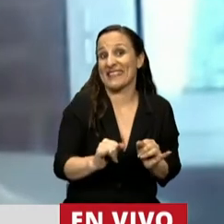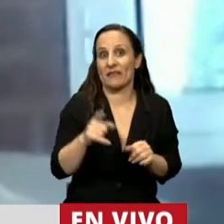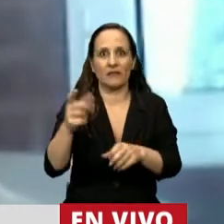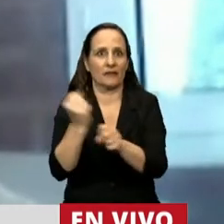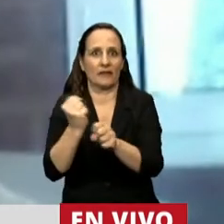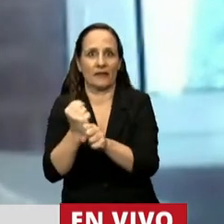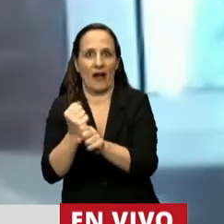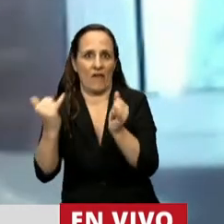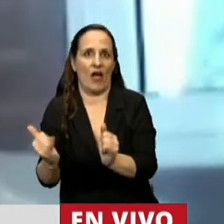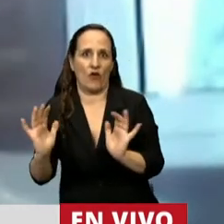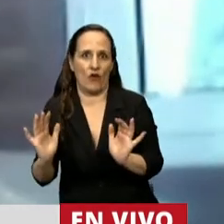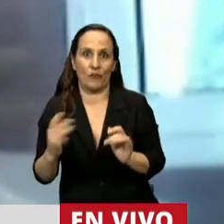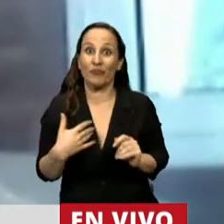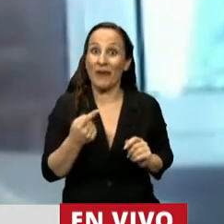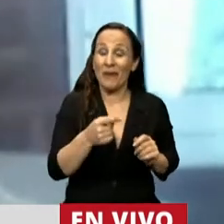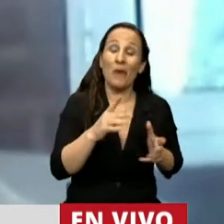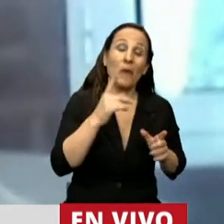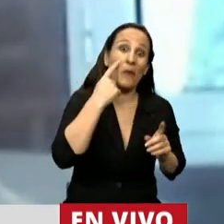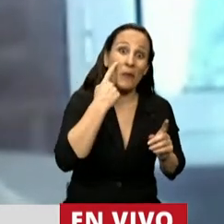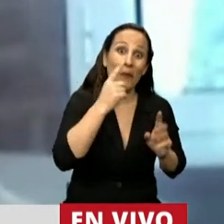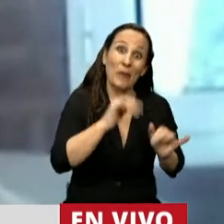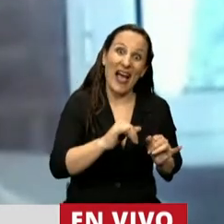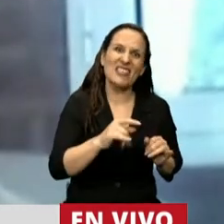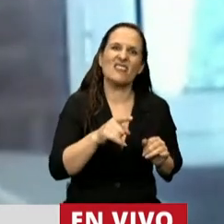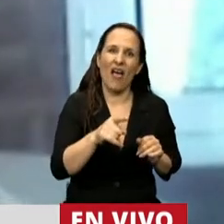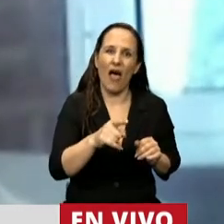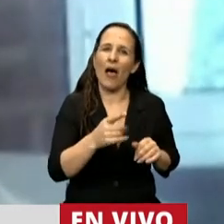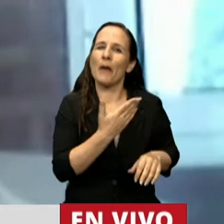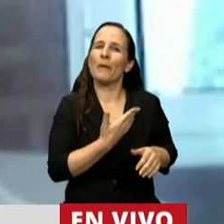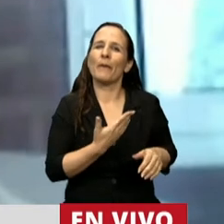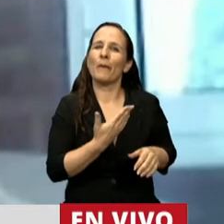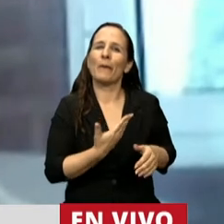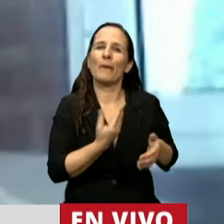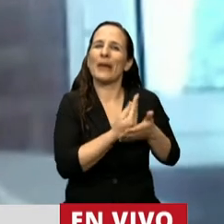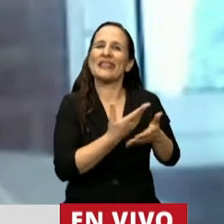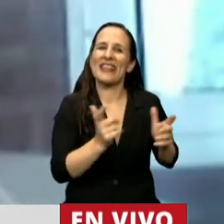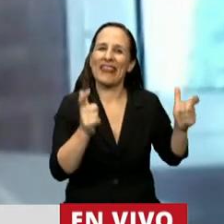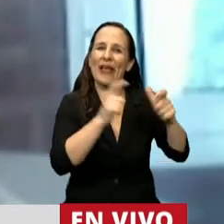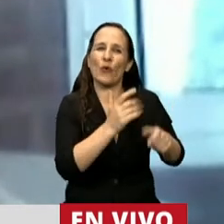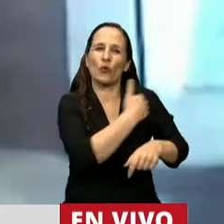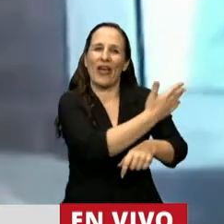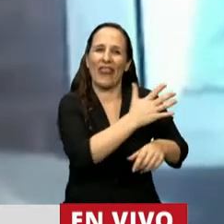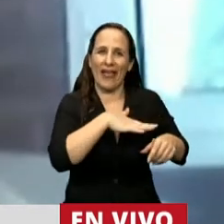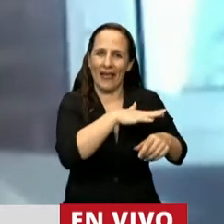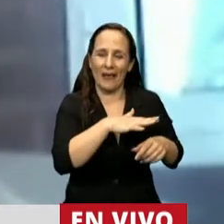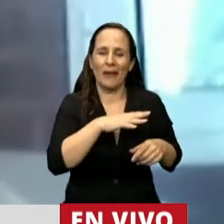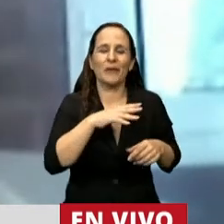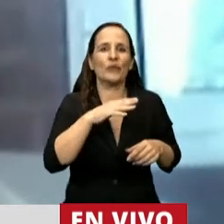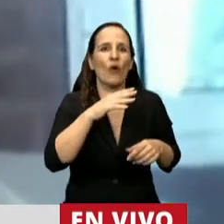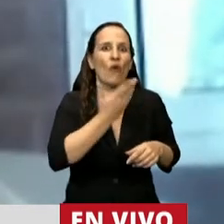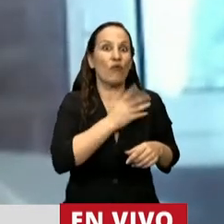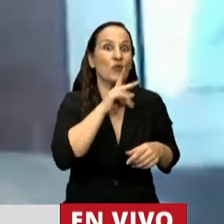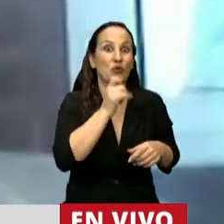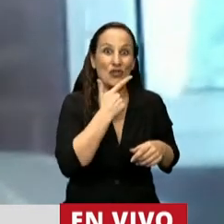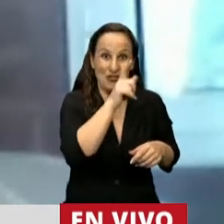en paz, acabo de recibir un mensaje del presidente de la Junta Vecinal de Villa Mascardi, Diego Frutos, que me